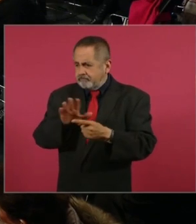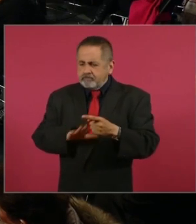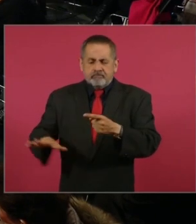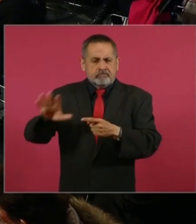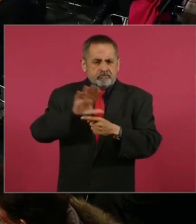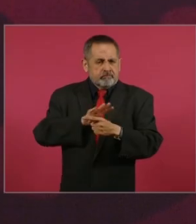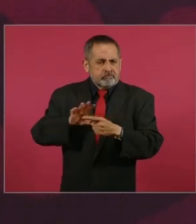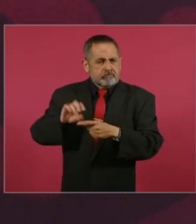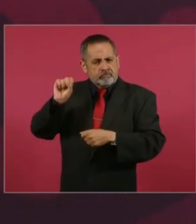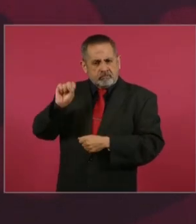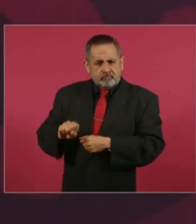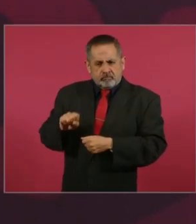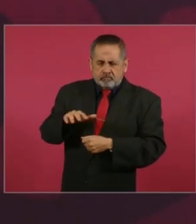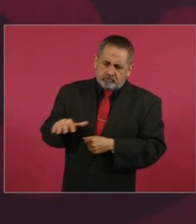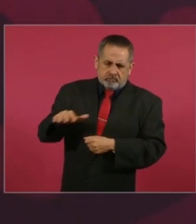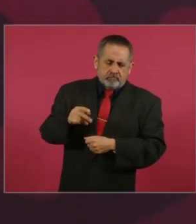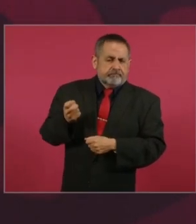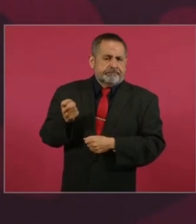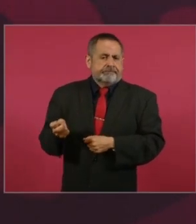sur sureste.